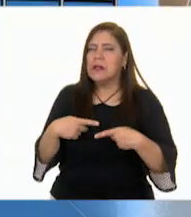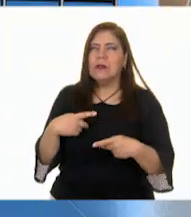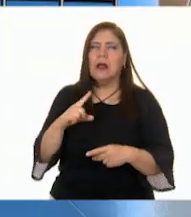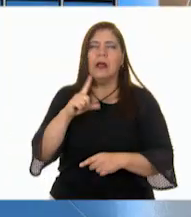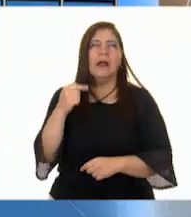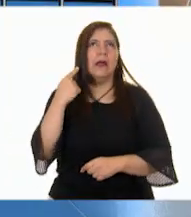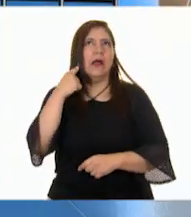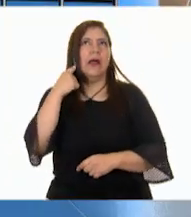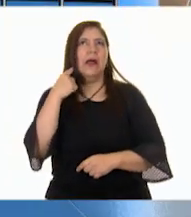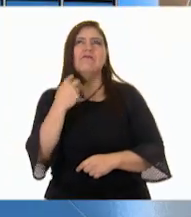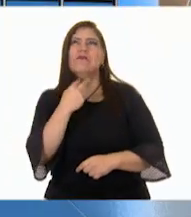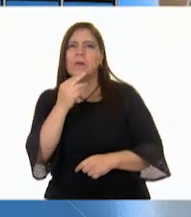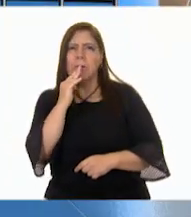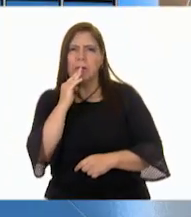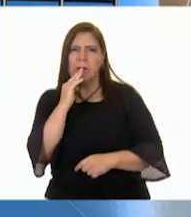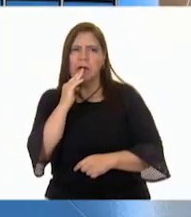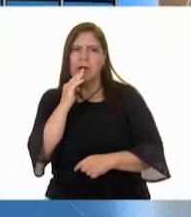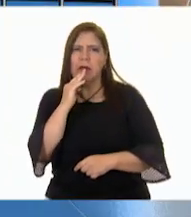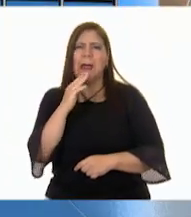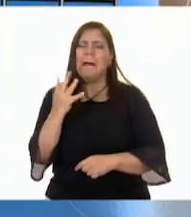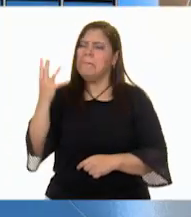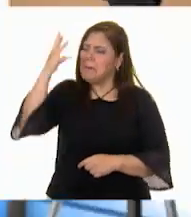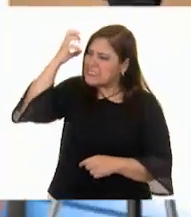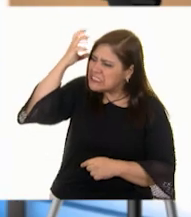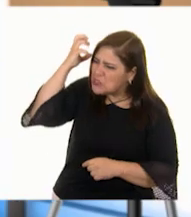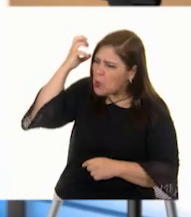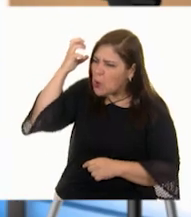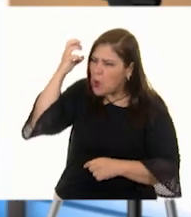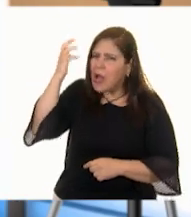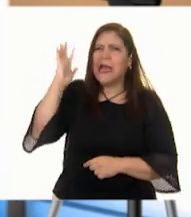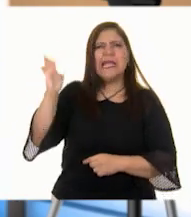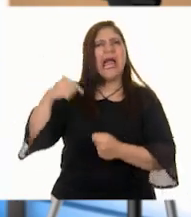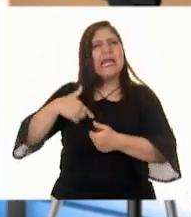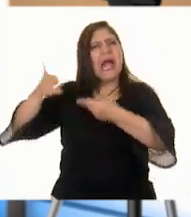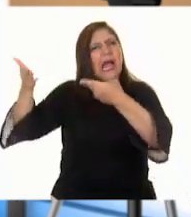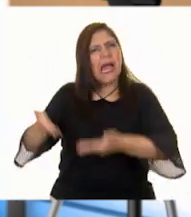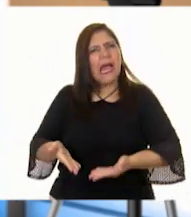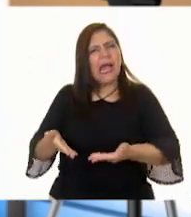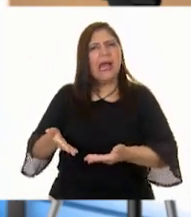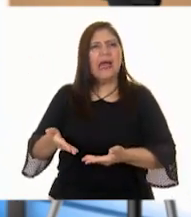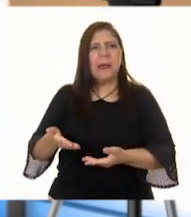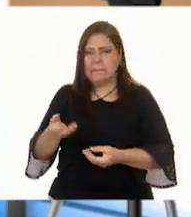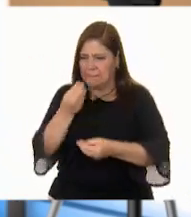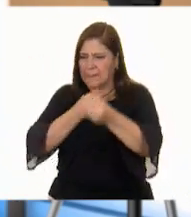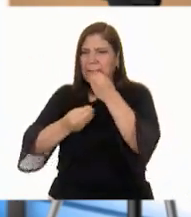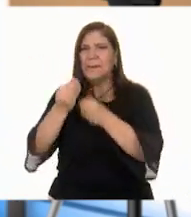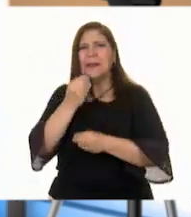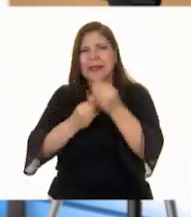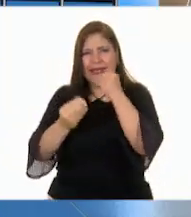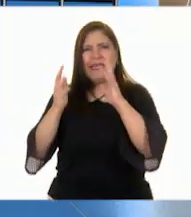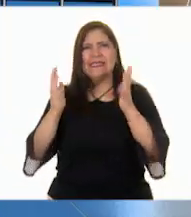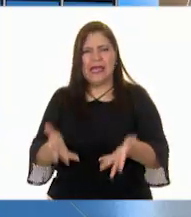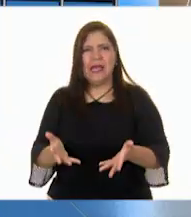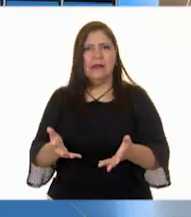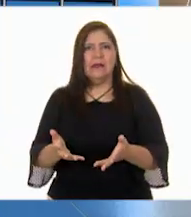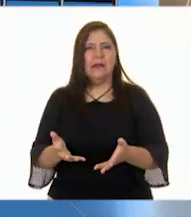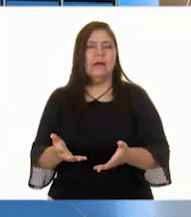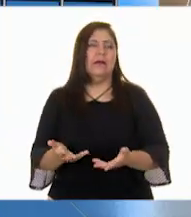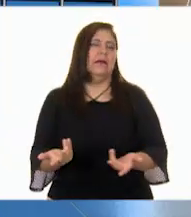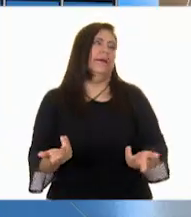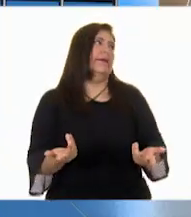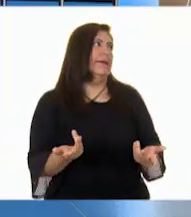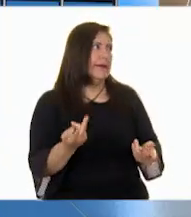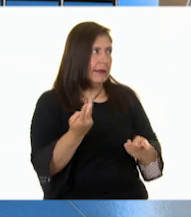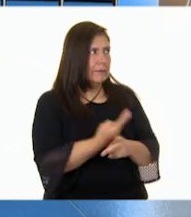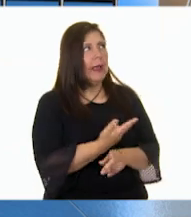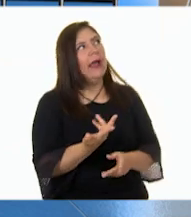la voz de mi mamá diciendo, Panchito, ya llegué, vamos a desayunar. ¿Qué tal, eh?